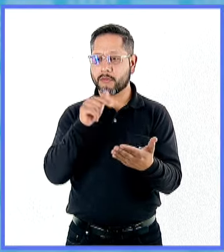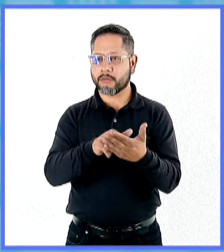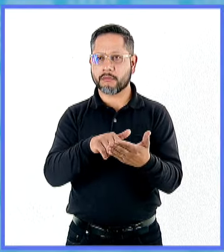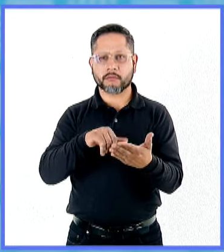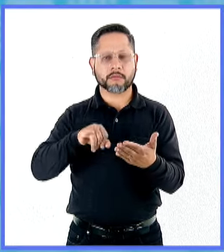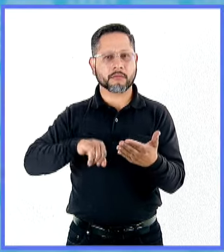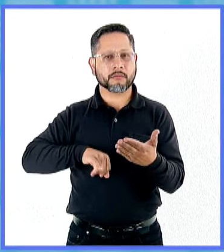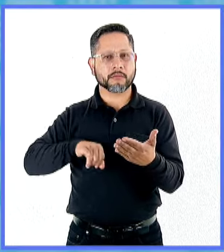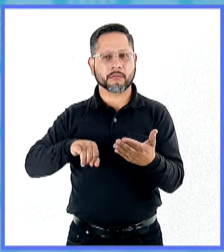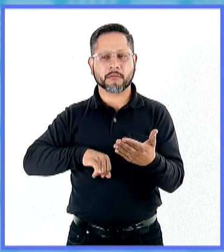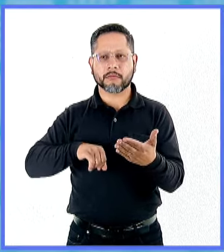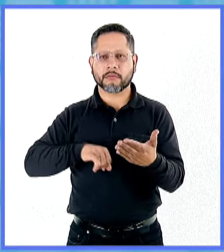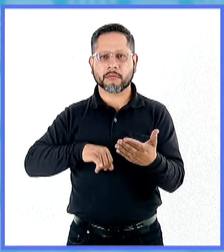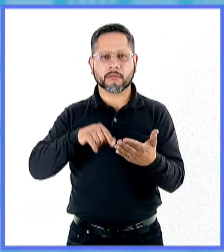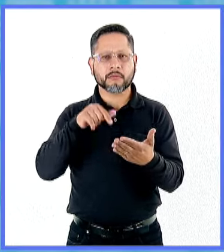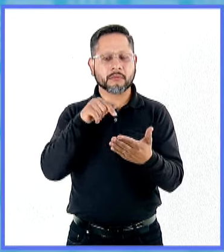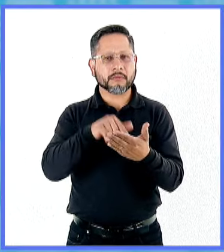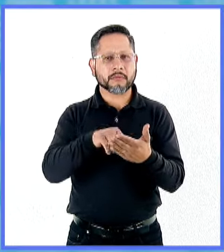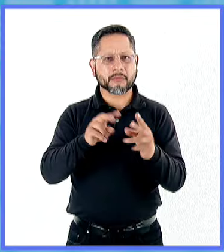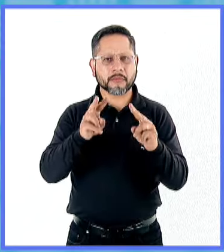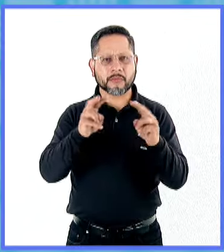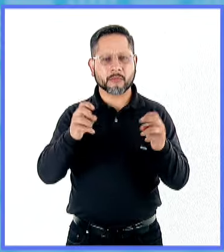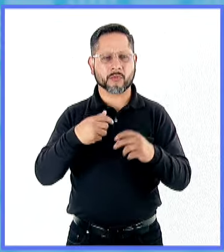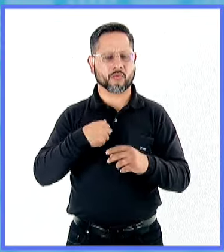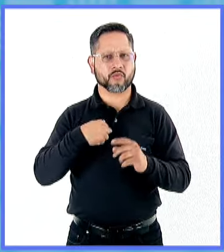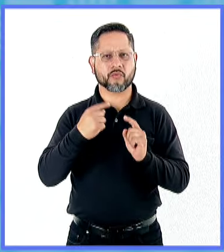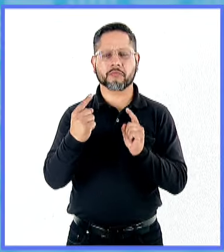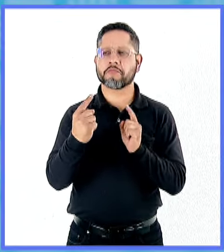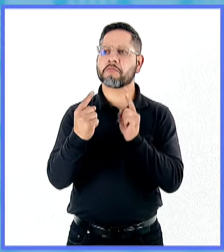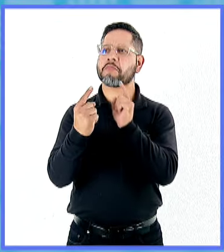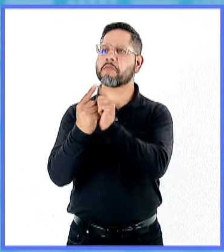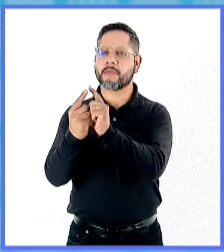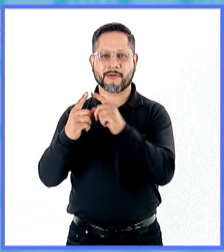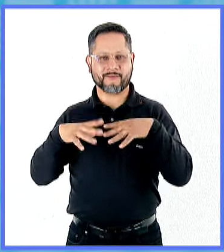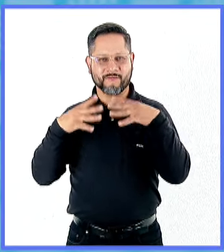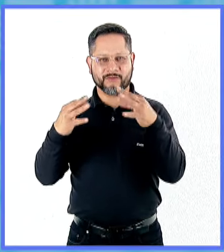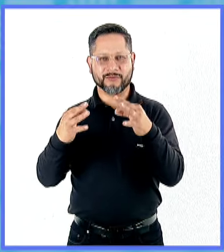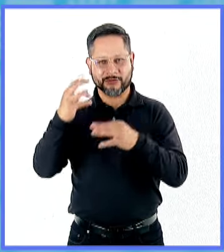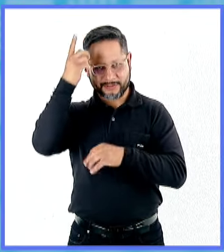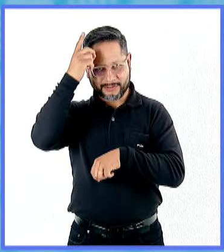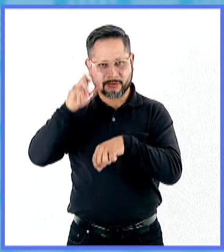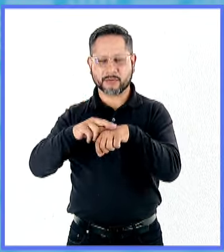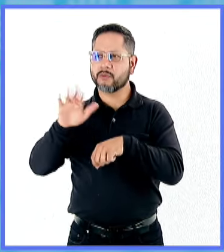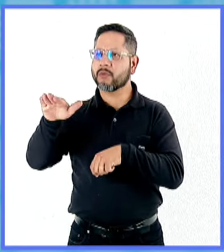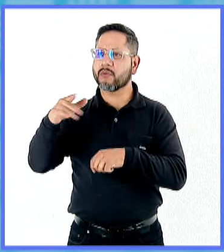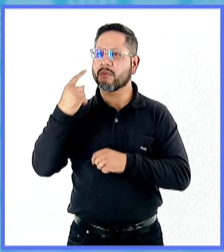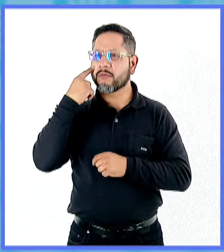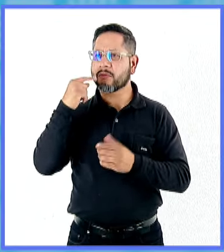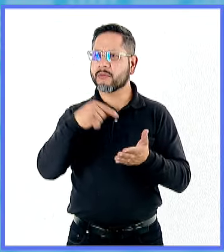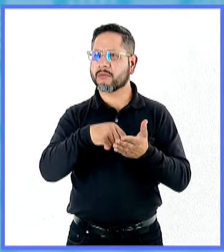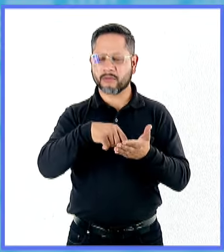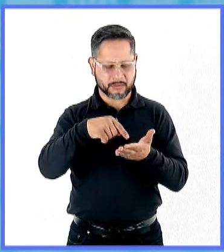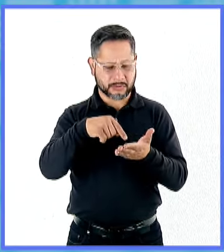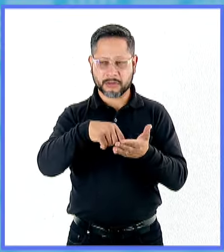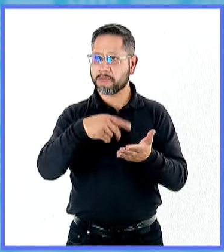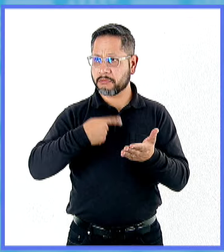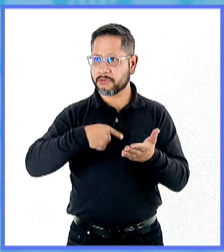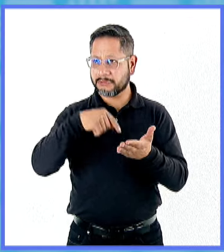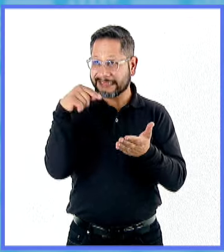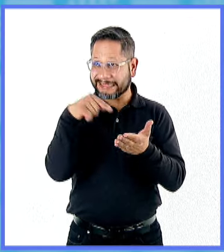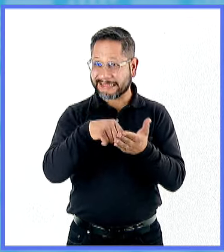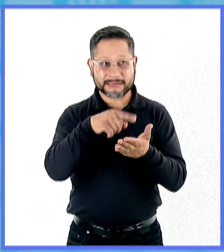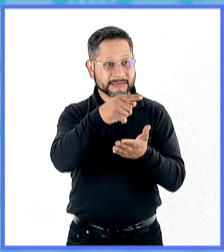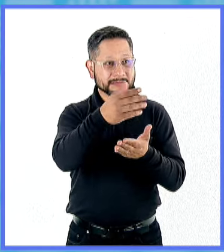Hablé, hice una cita, fui a hablar con el director de la Fundación, le dije lo que me había pasado, le dije, yo los quiero invitar, yo quiero que